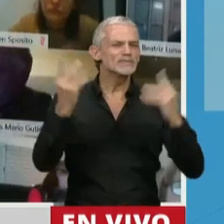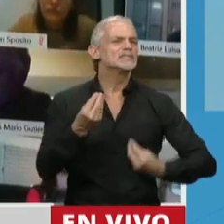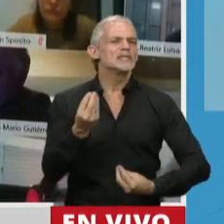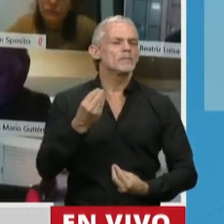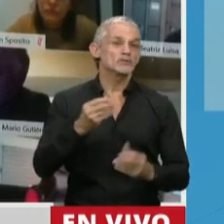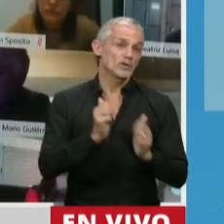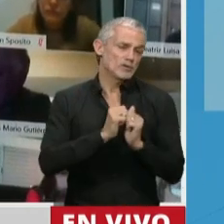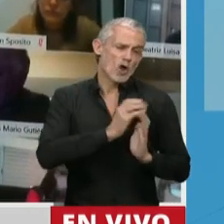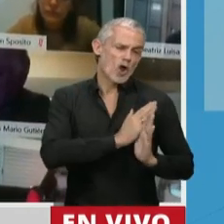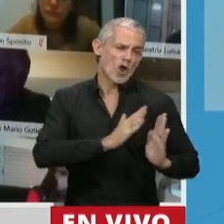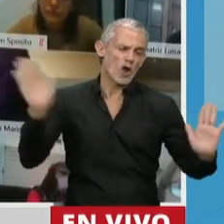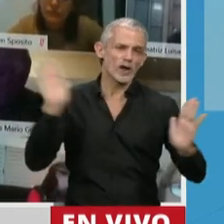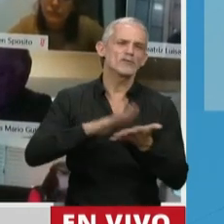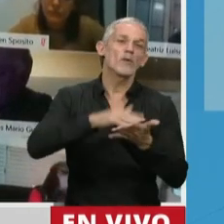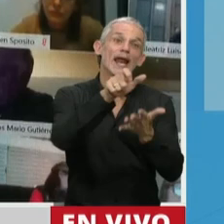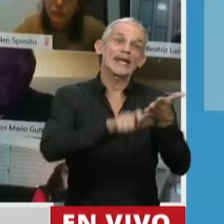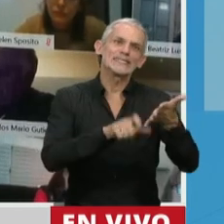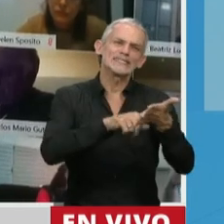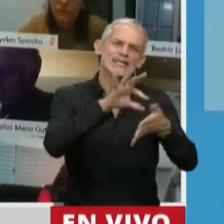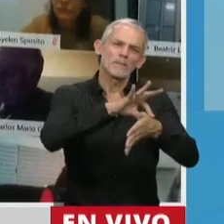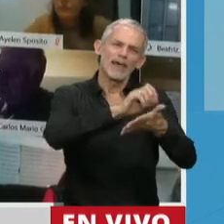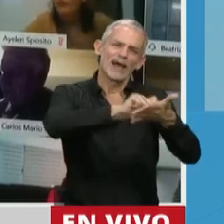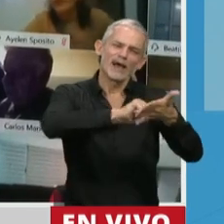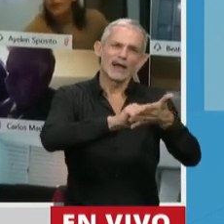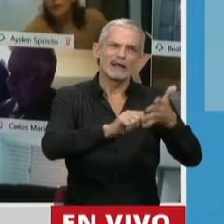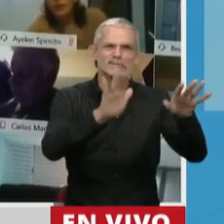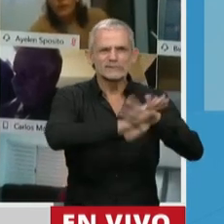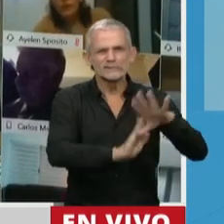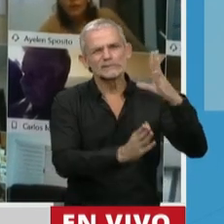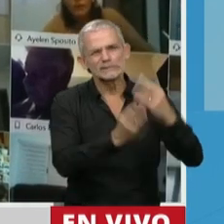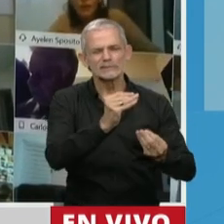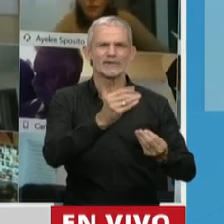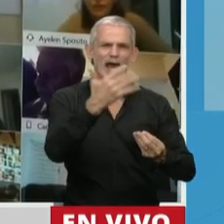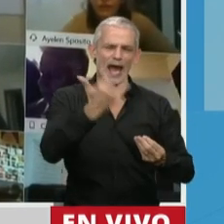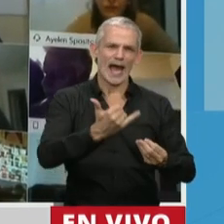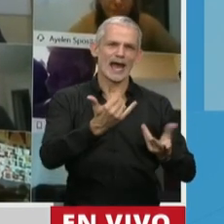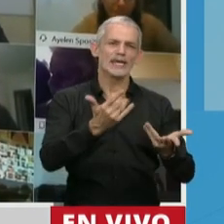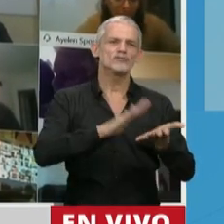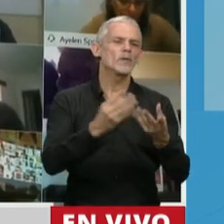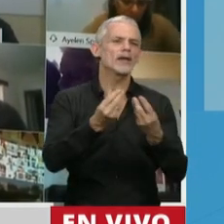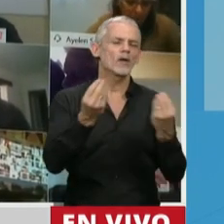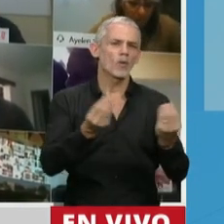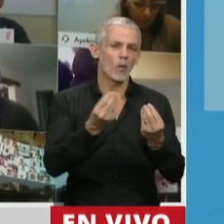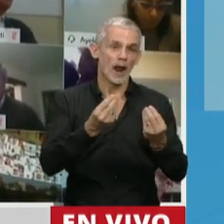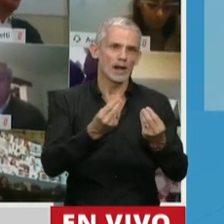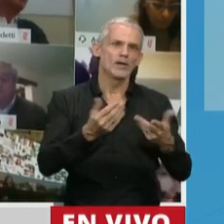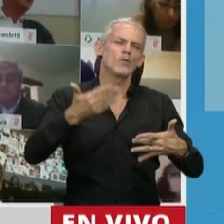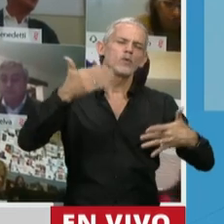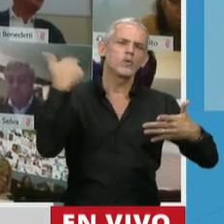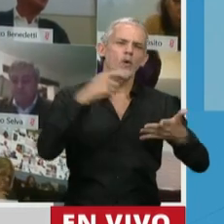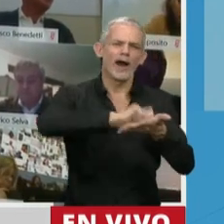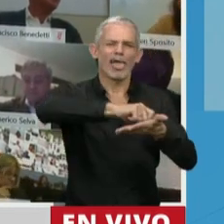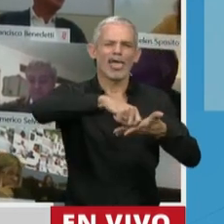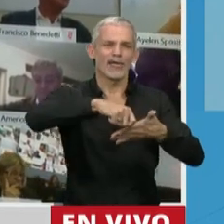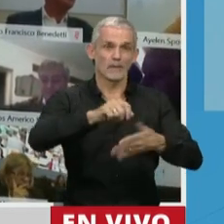a lo largo de la historia con las recetas médicas son los errores que hay en relación a las legendarias letras,